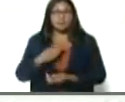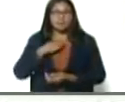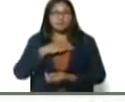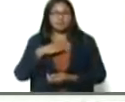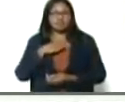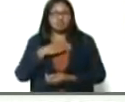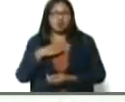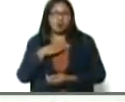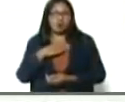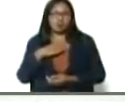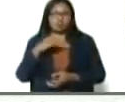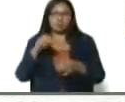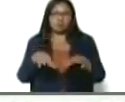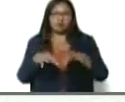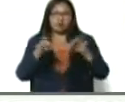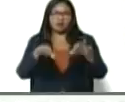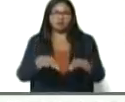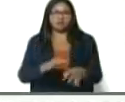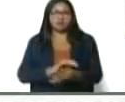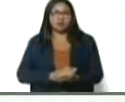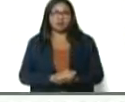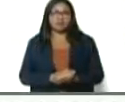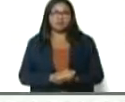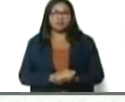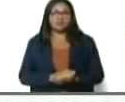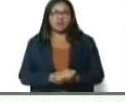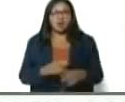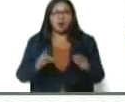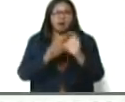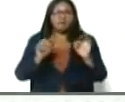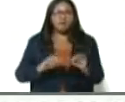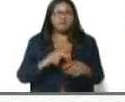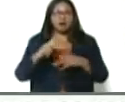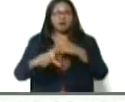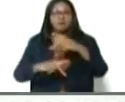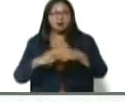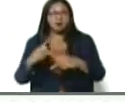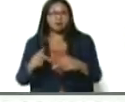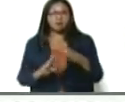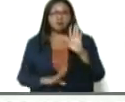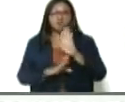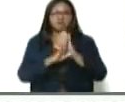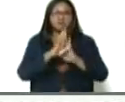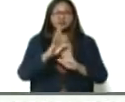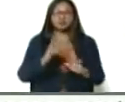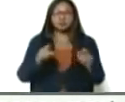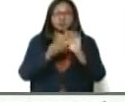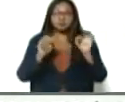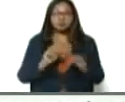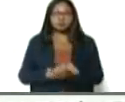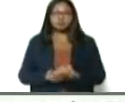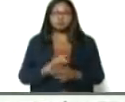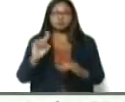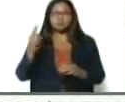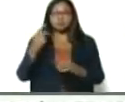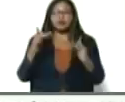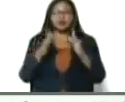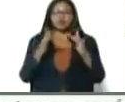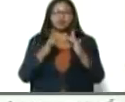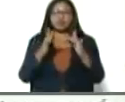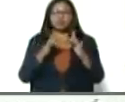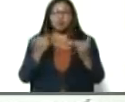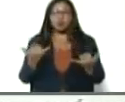Agro Venezuela, para poner a Venezuela a producir, a crecer. Bueno, vámonos al primer pase, muy importante,